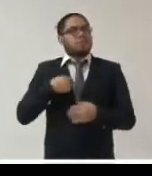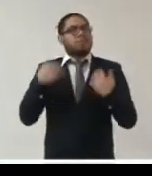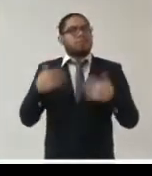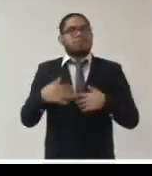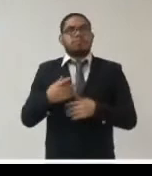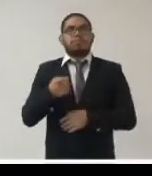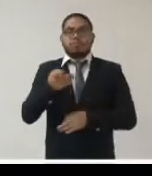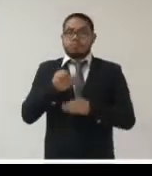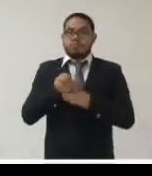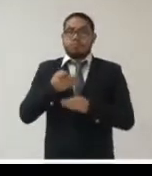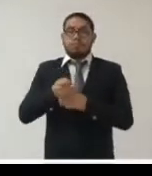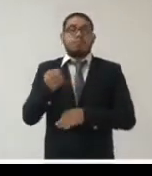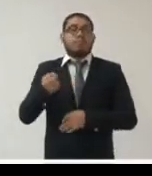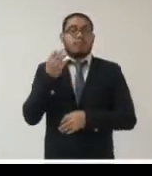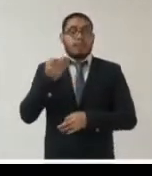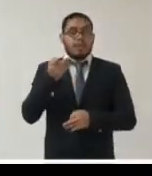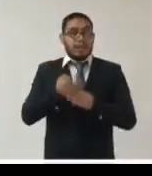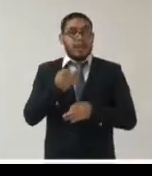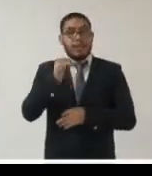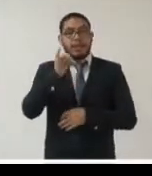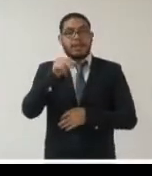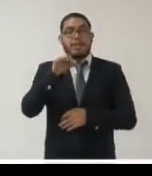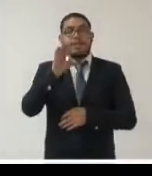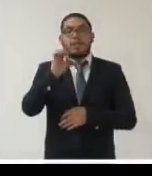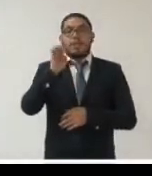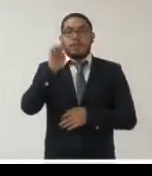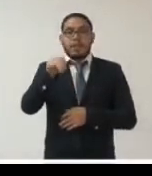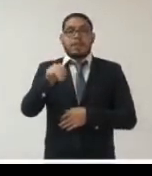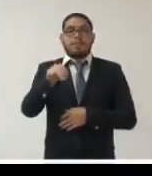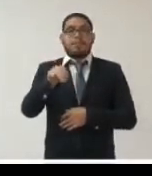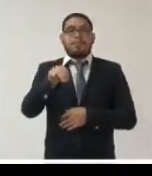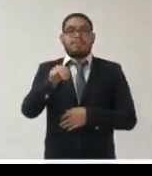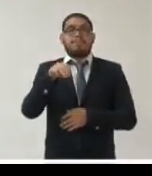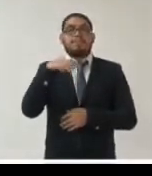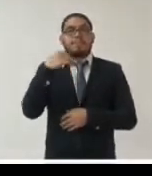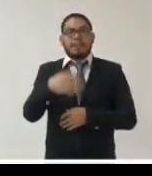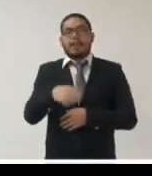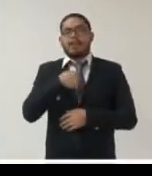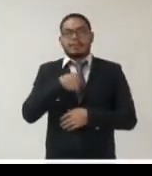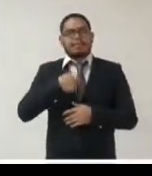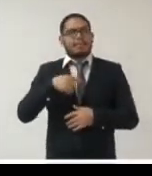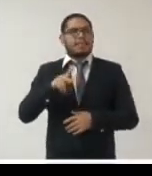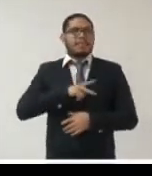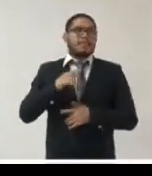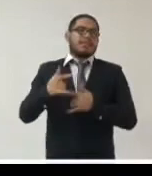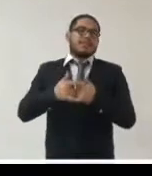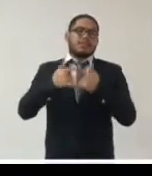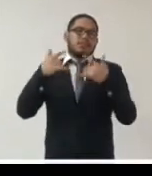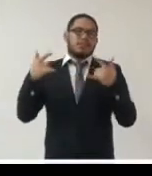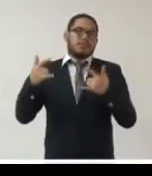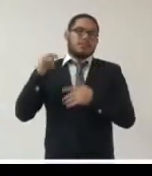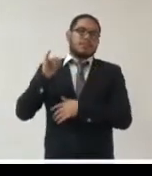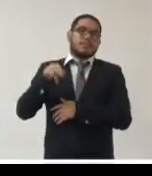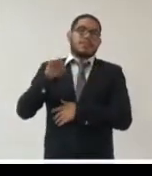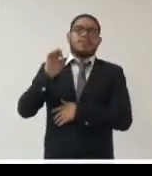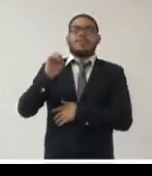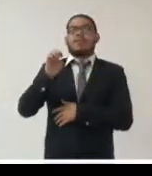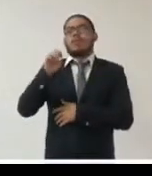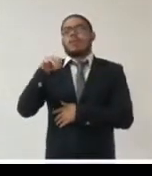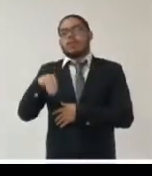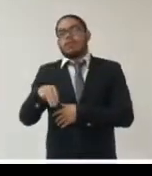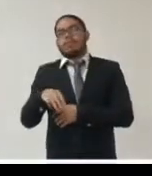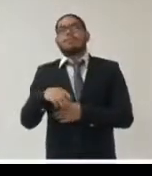en este foro del Infoem bueno mi historia es del Infoem y